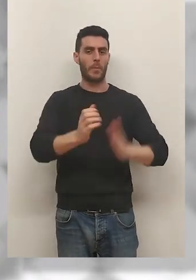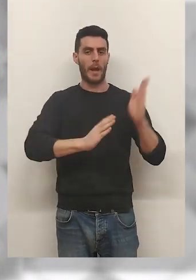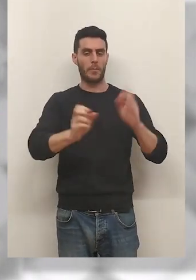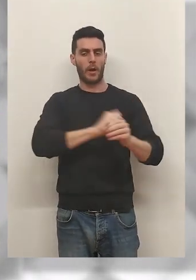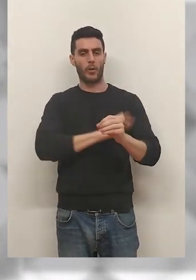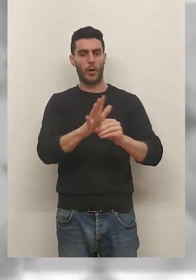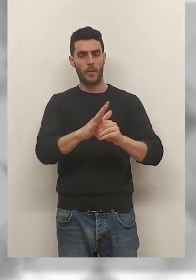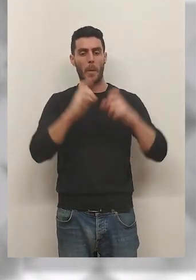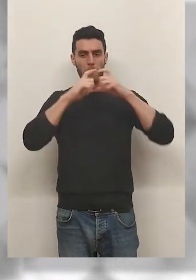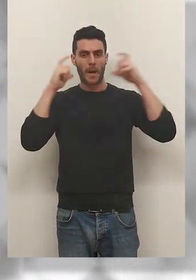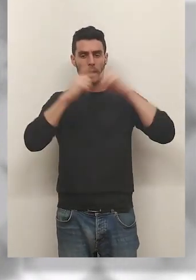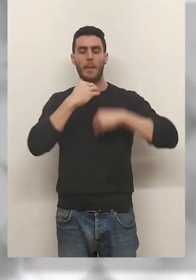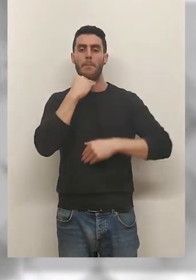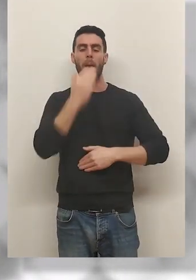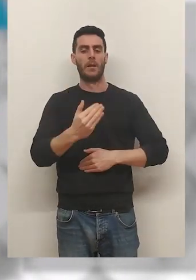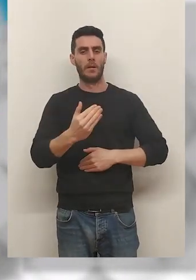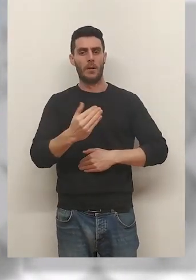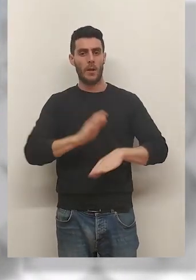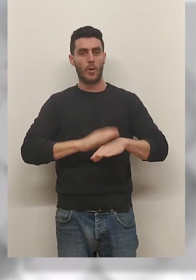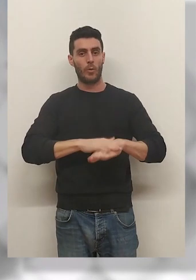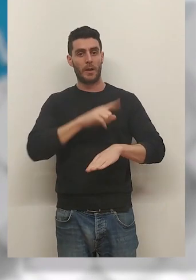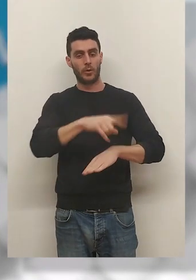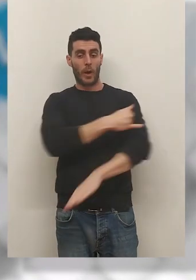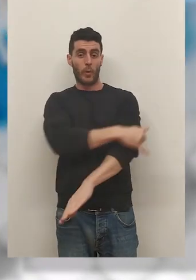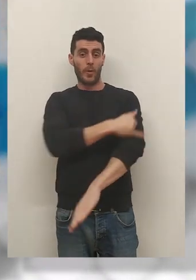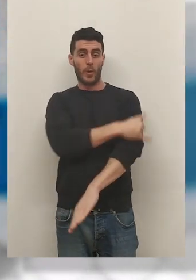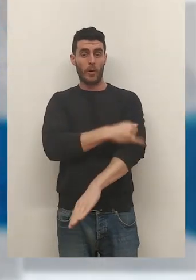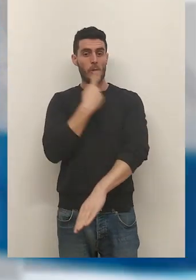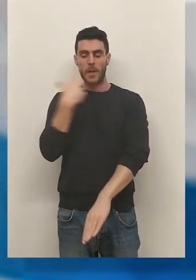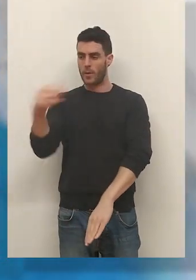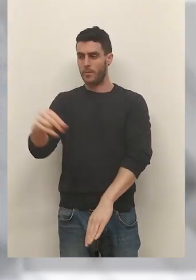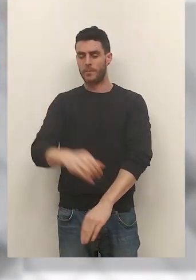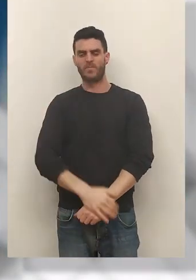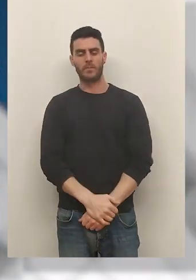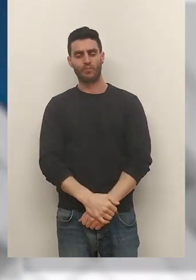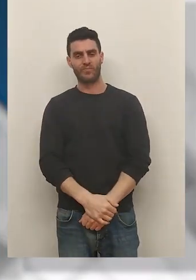la pandemia de mascarillas defectuosas, una acusación que el Ejecutivo regional niega.